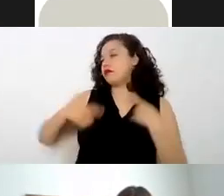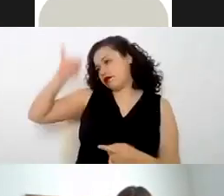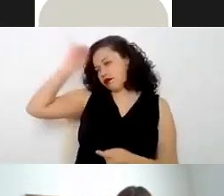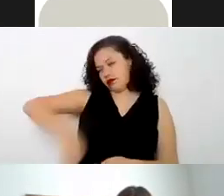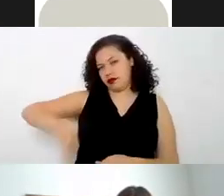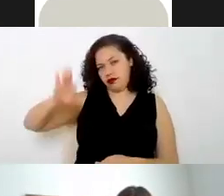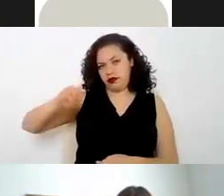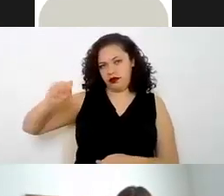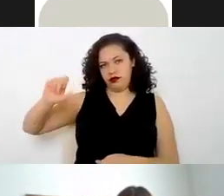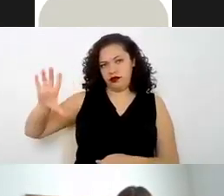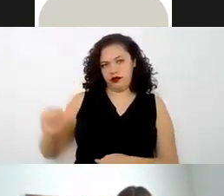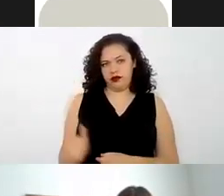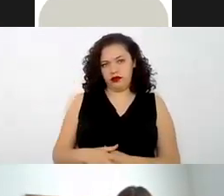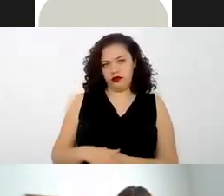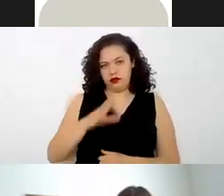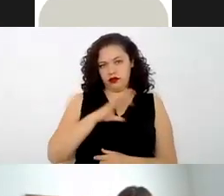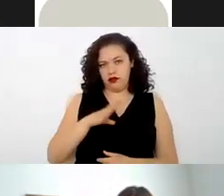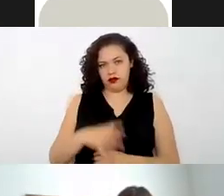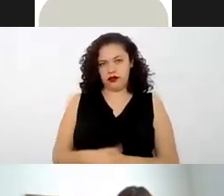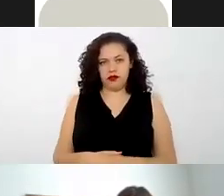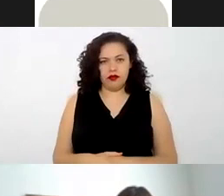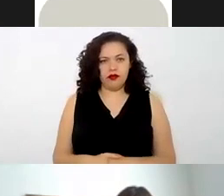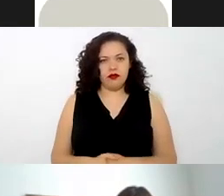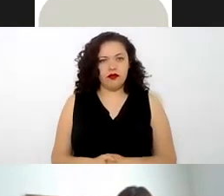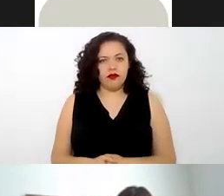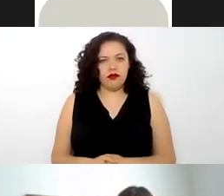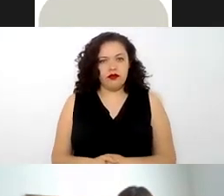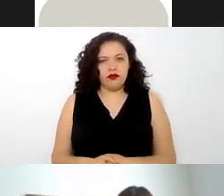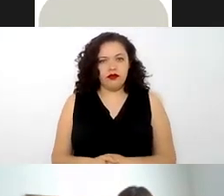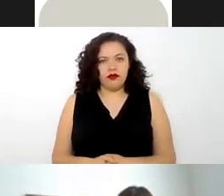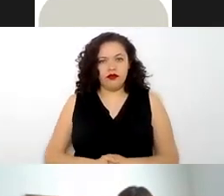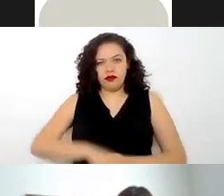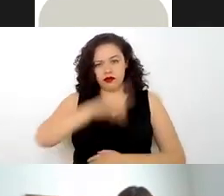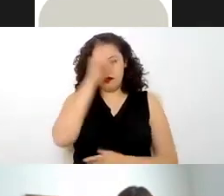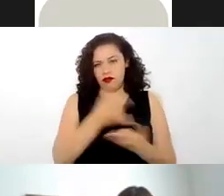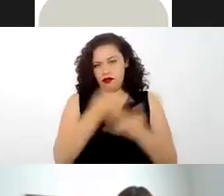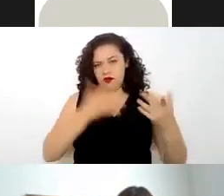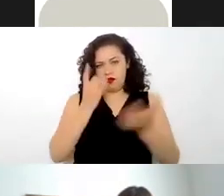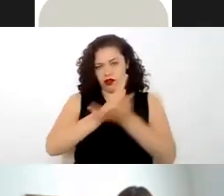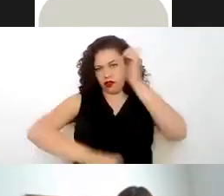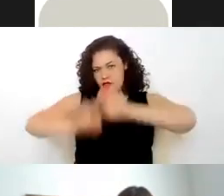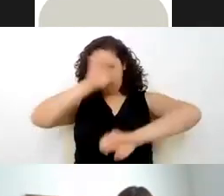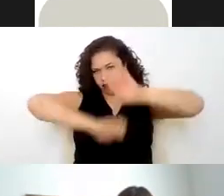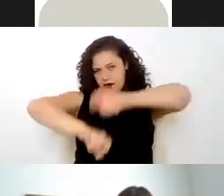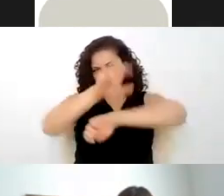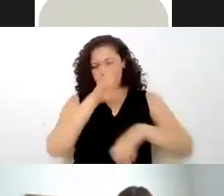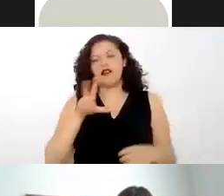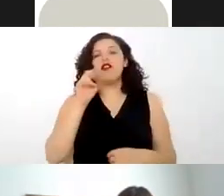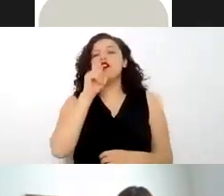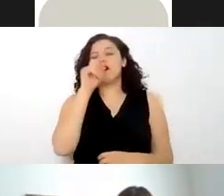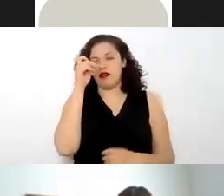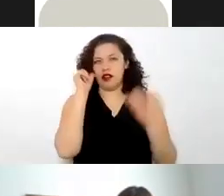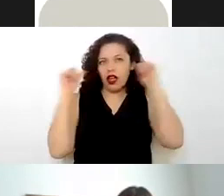moral entonces y moral en sentido amplio no solo no solo empresas sino también justamente asociaciones